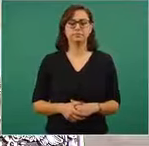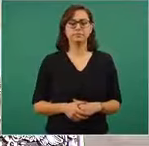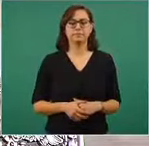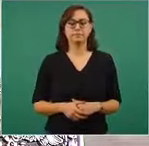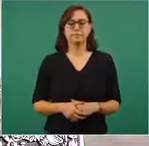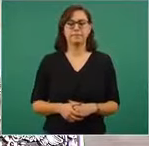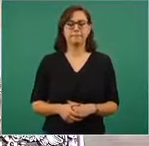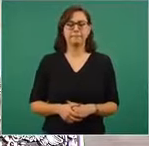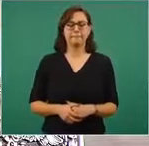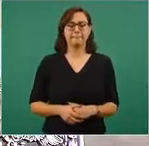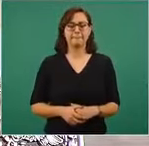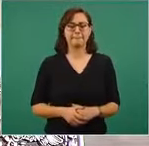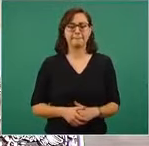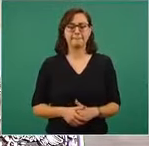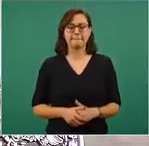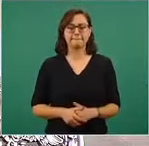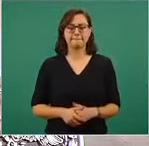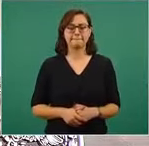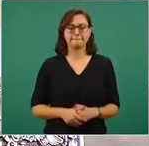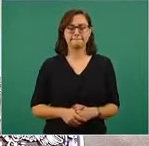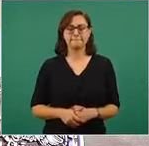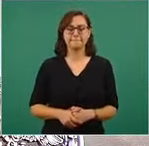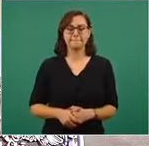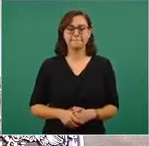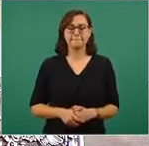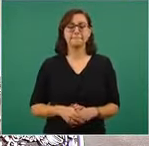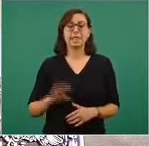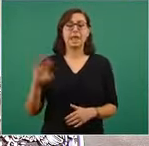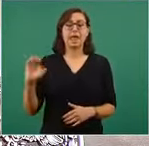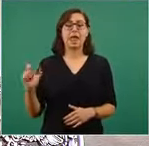en el gobierno anterior